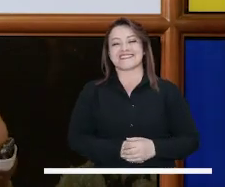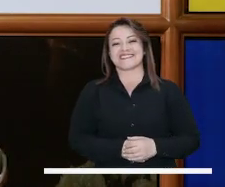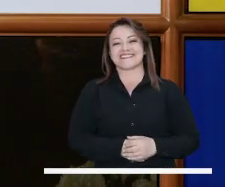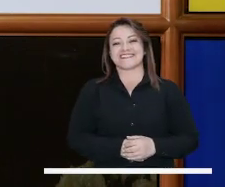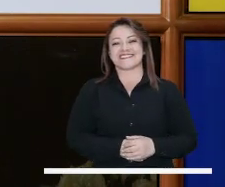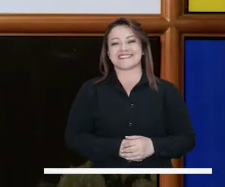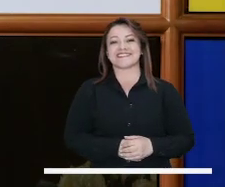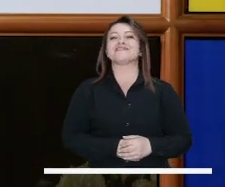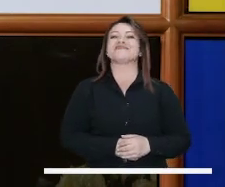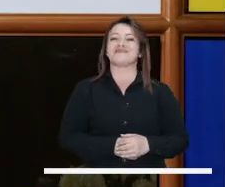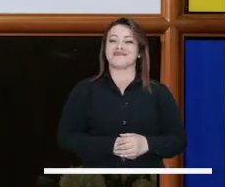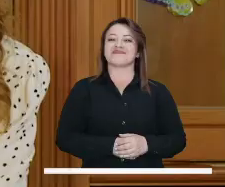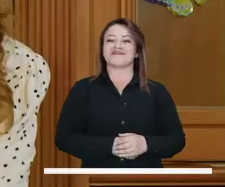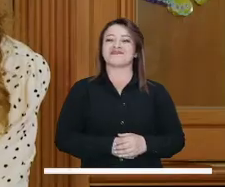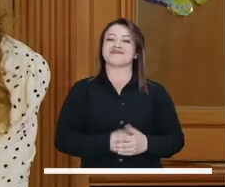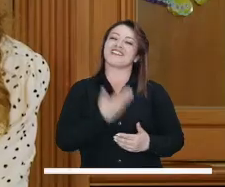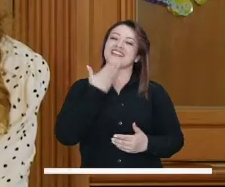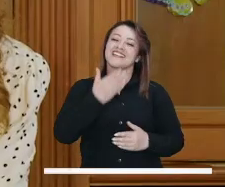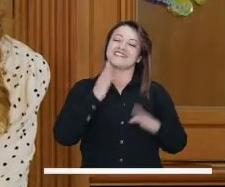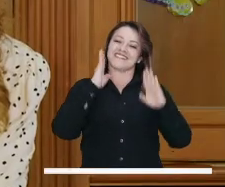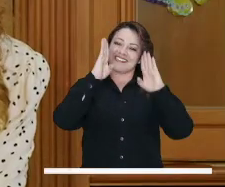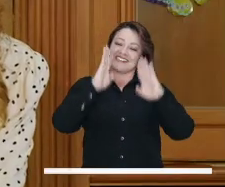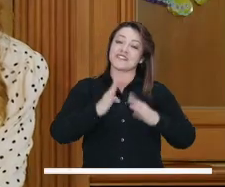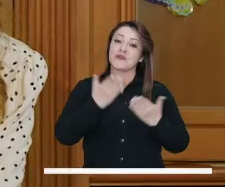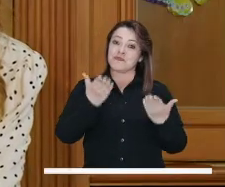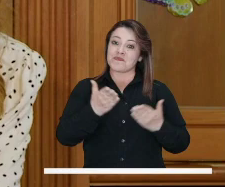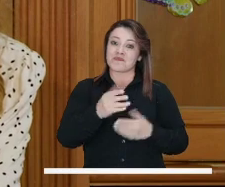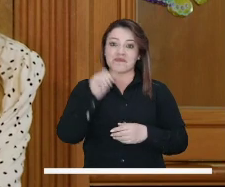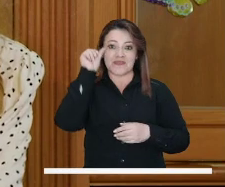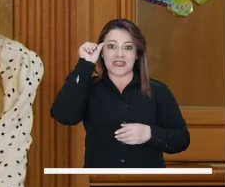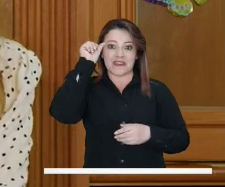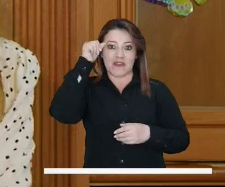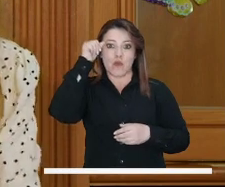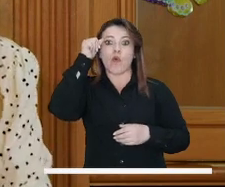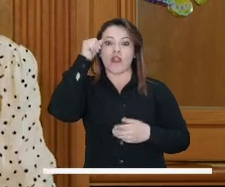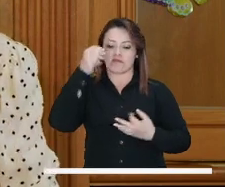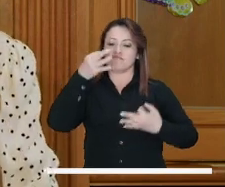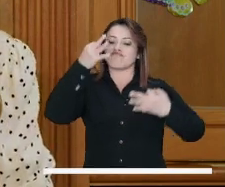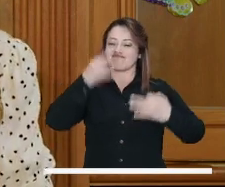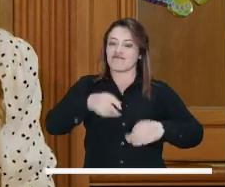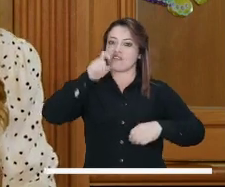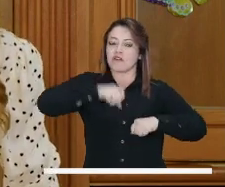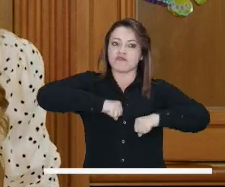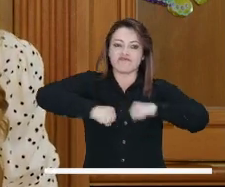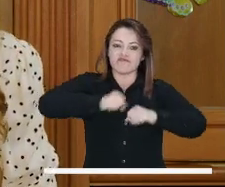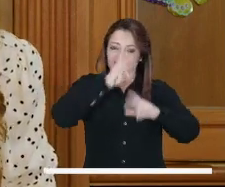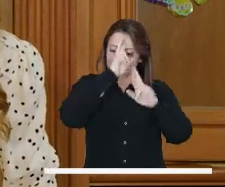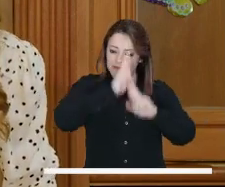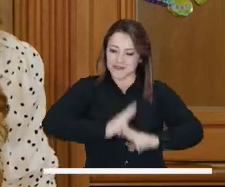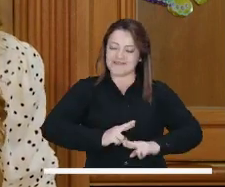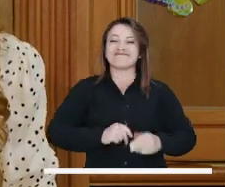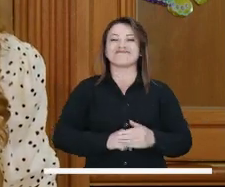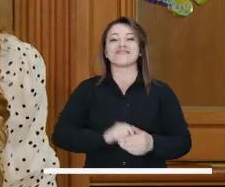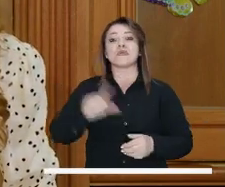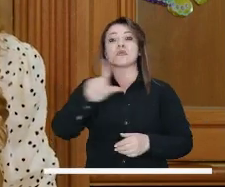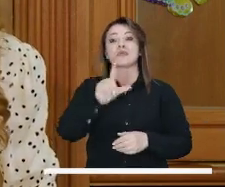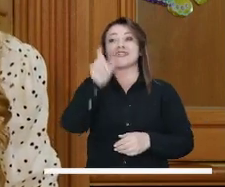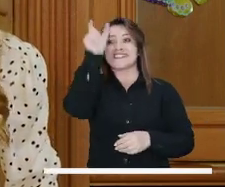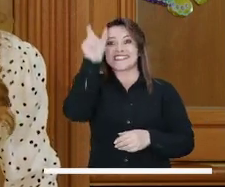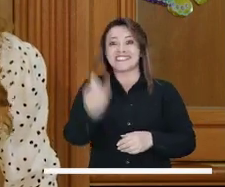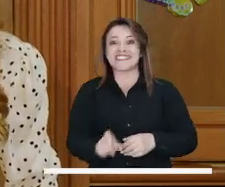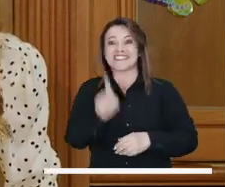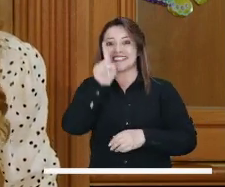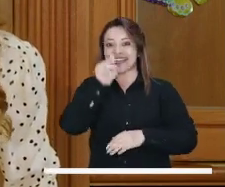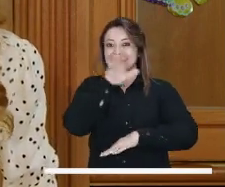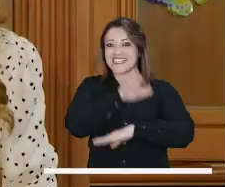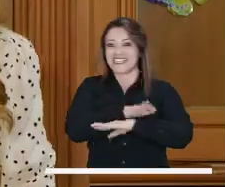el principio para tener una mejor sociedad. Muchísimas gracias a ustedes, muchísimas gracias por dejarnos entrar en sus hogares. Ya saben, hay opciones,